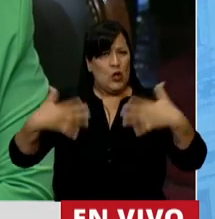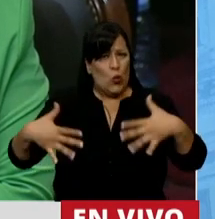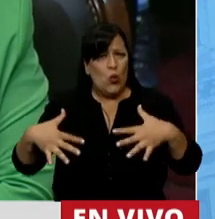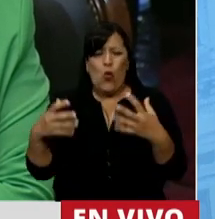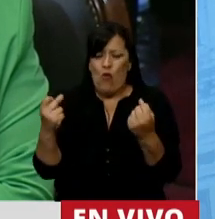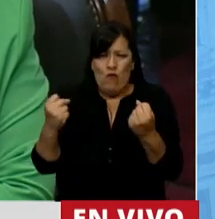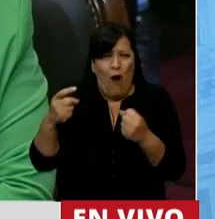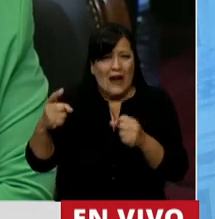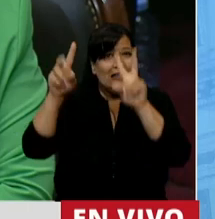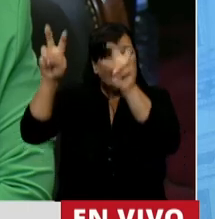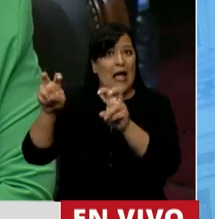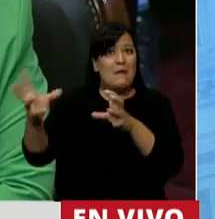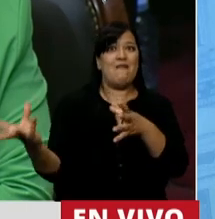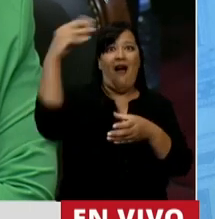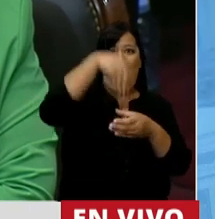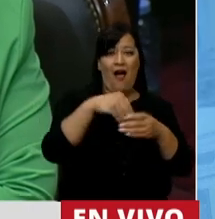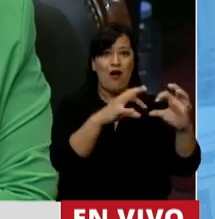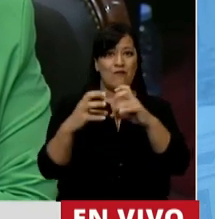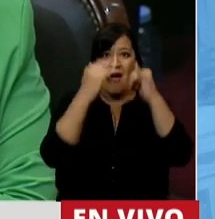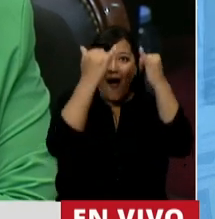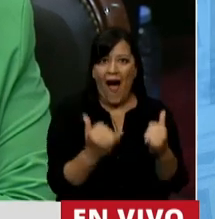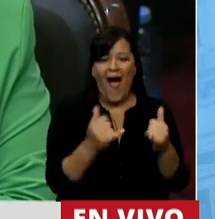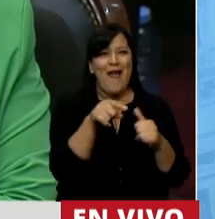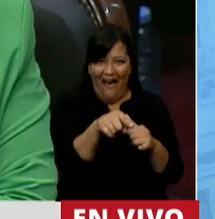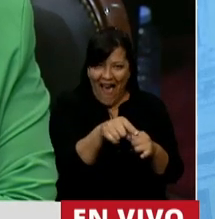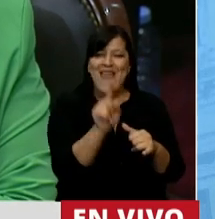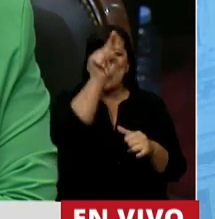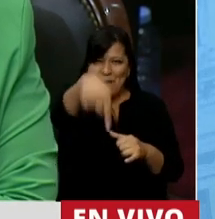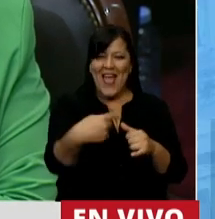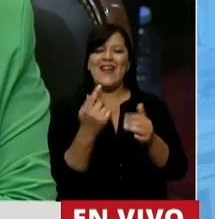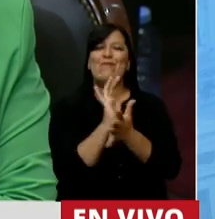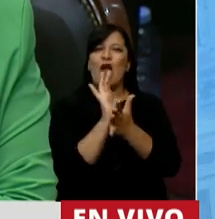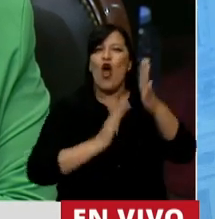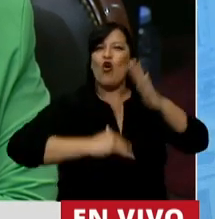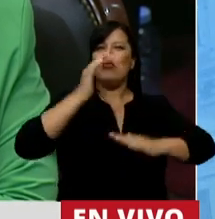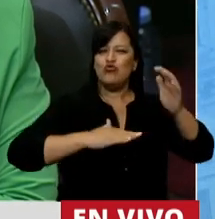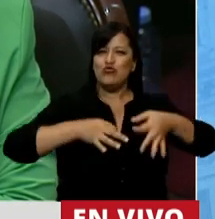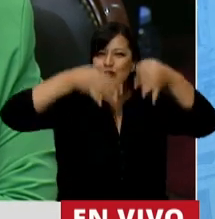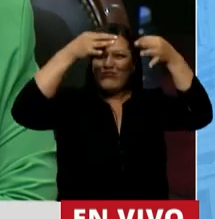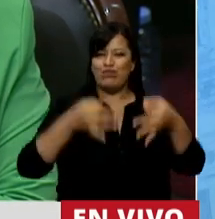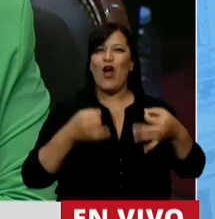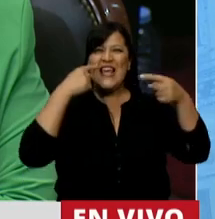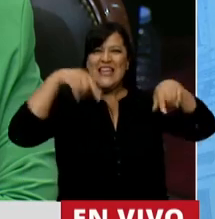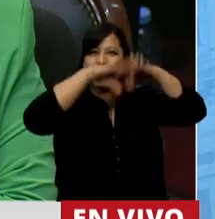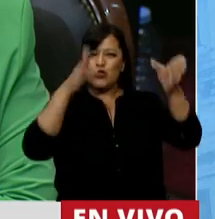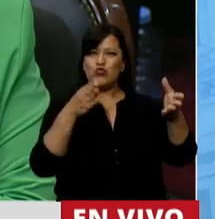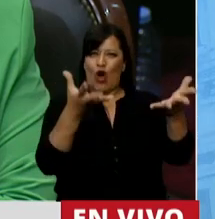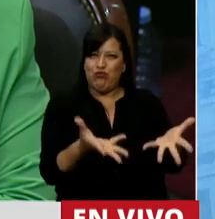atravesada, es que estamos construyendo una verdadera y real calidad institucional.